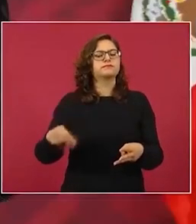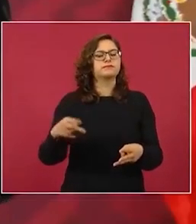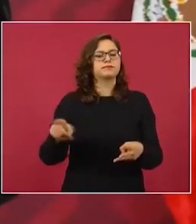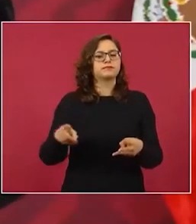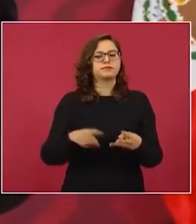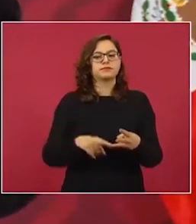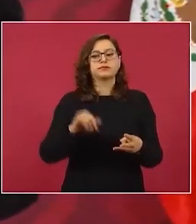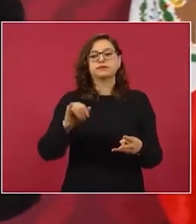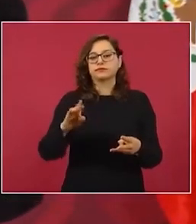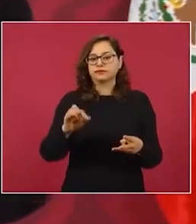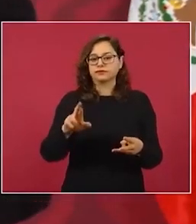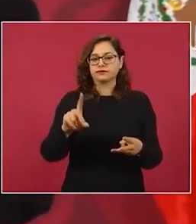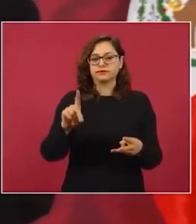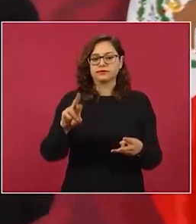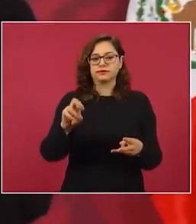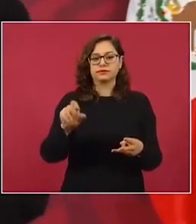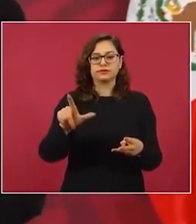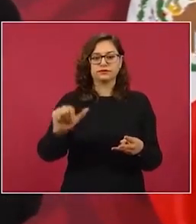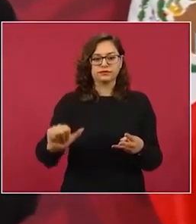Iberdrola.